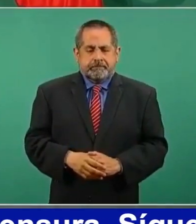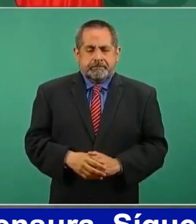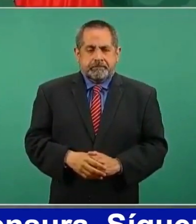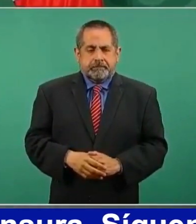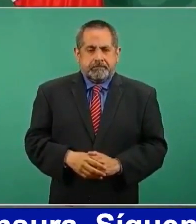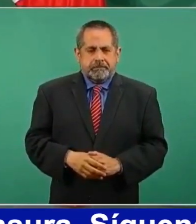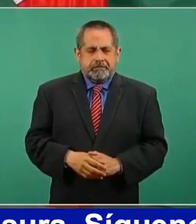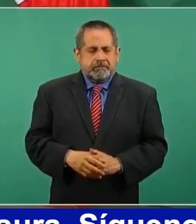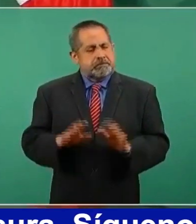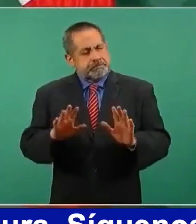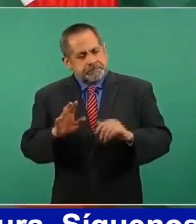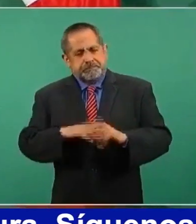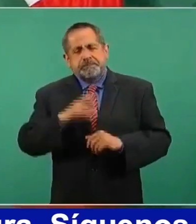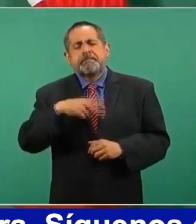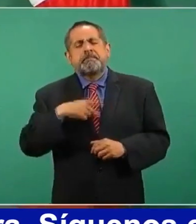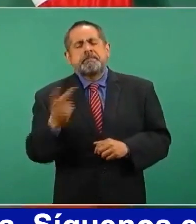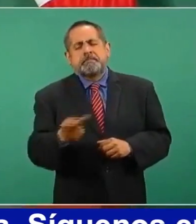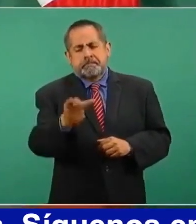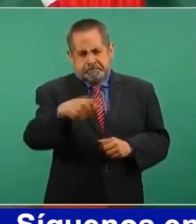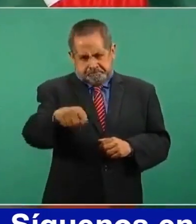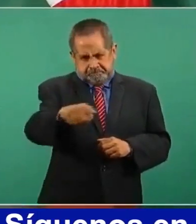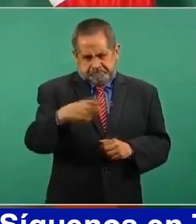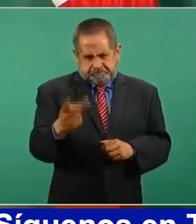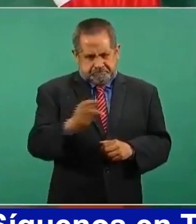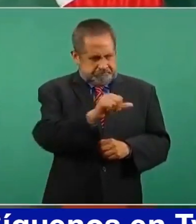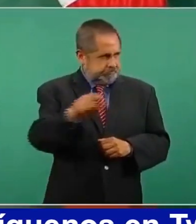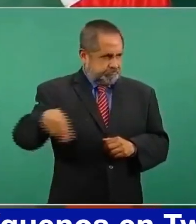a ver, les pregunto a ustedes.